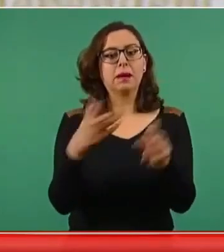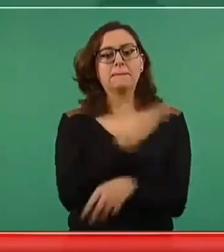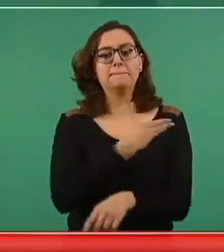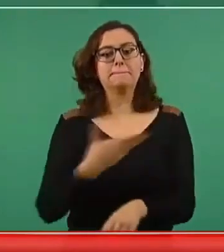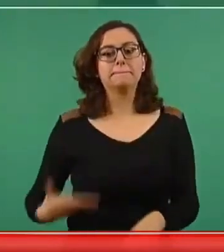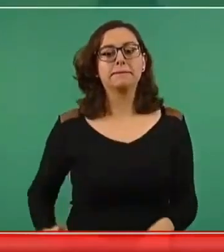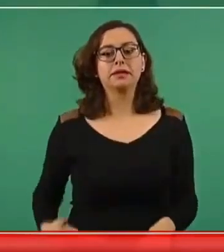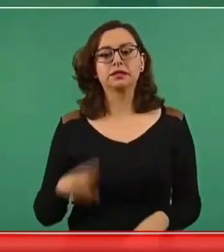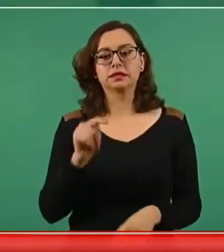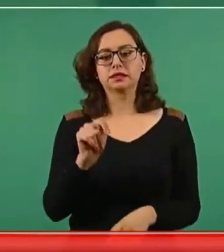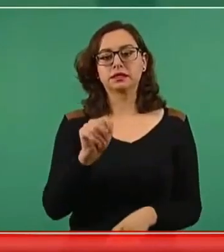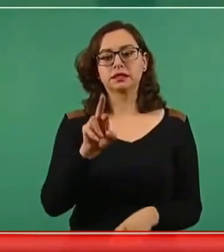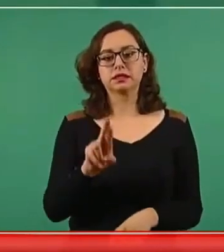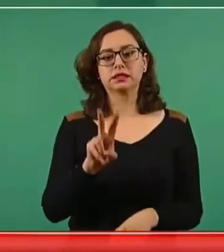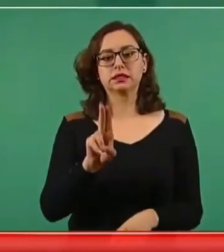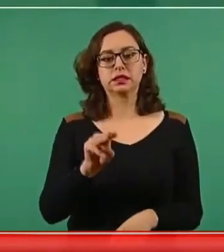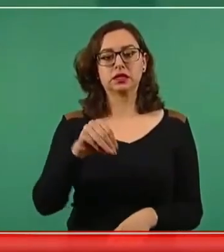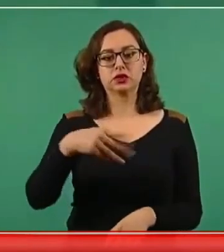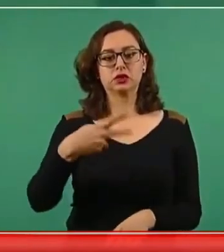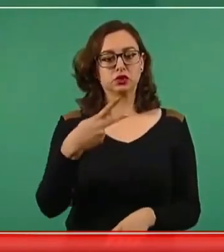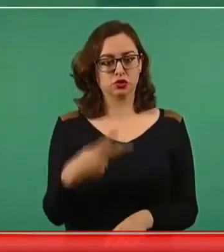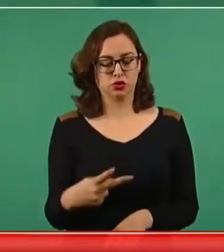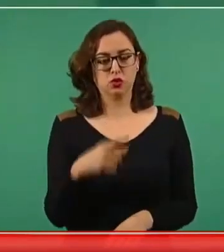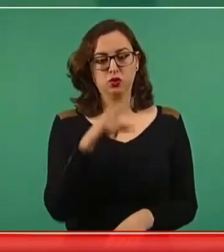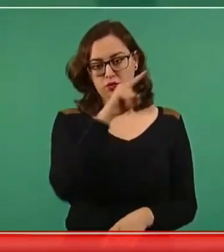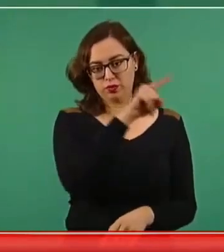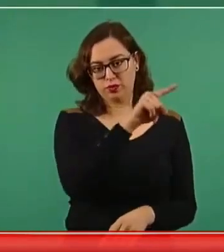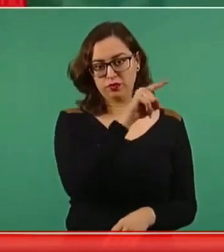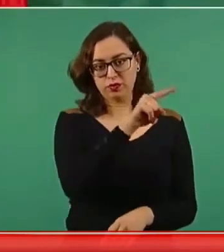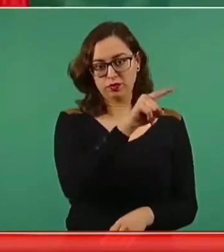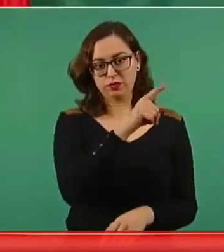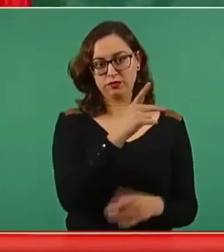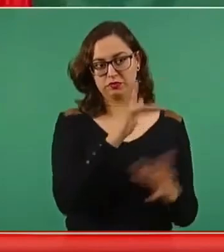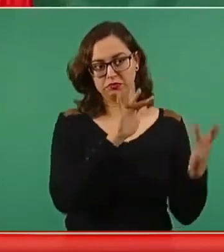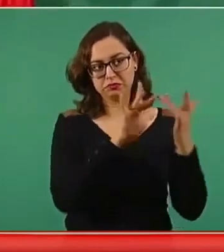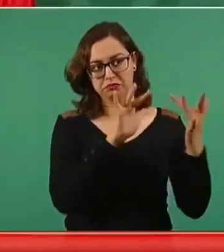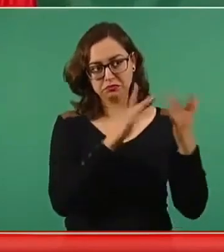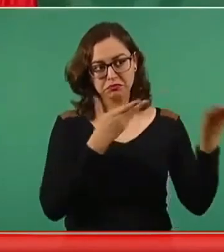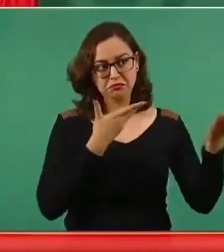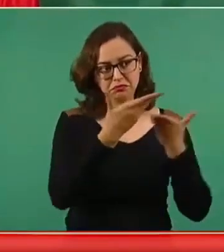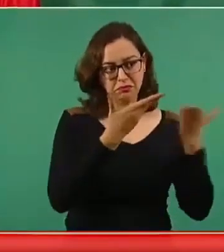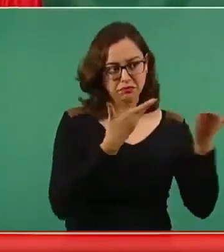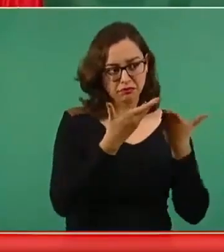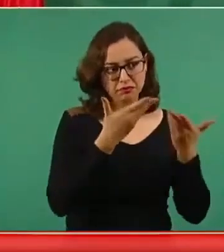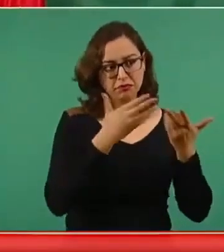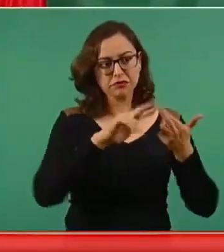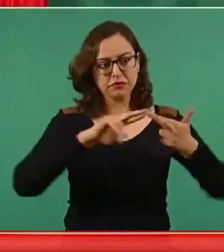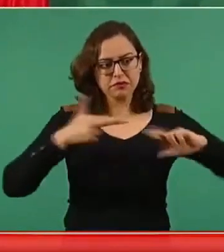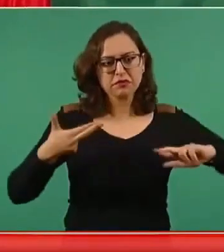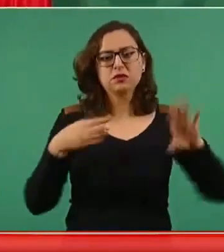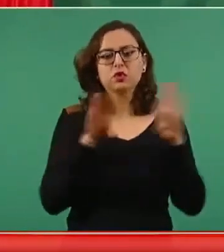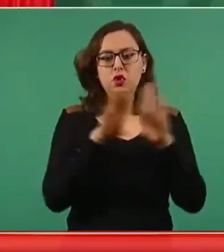¿Se acuerdan ustedes que una vez vino un periodista brasileño